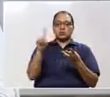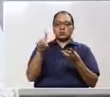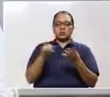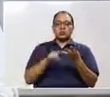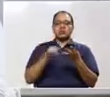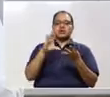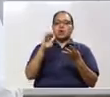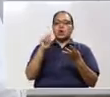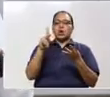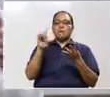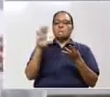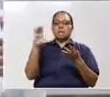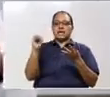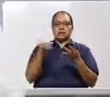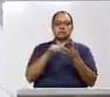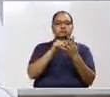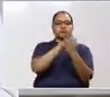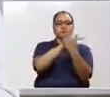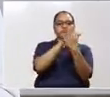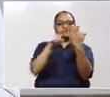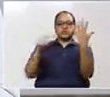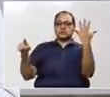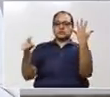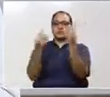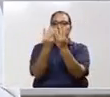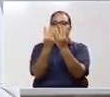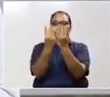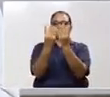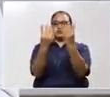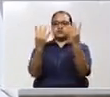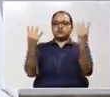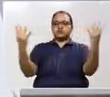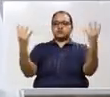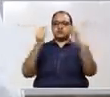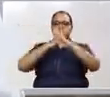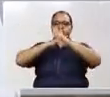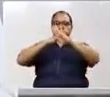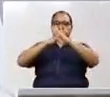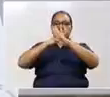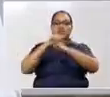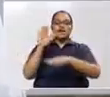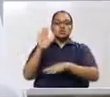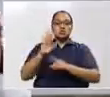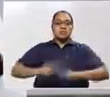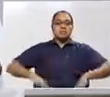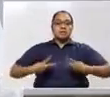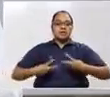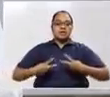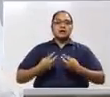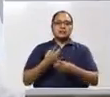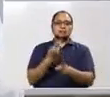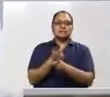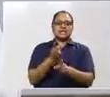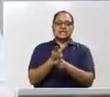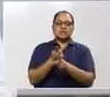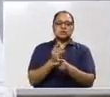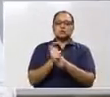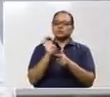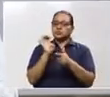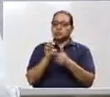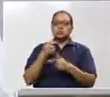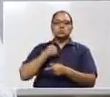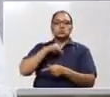COPECO, en fin, tanta gente que está en esta situación arriesgándose. Para todos ellos estamos